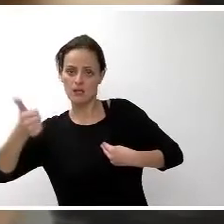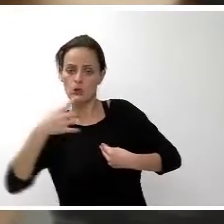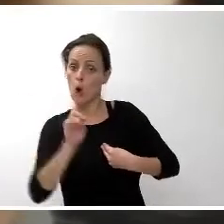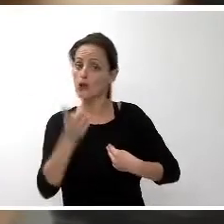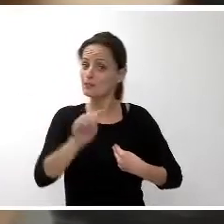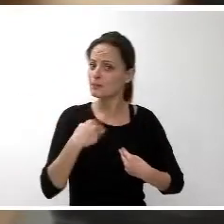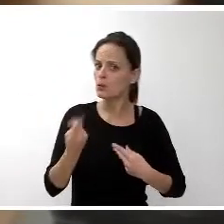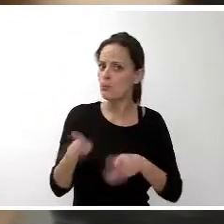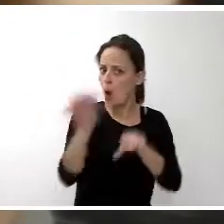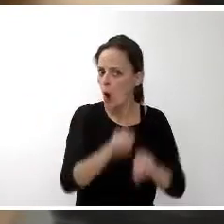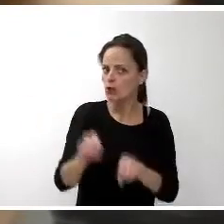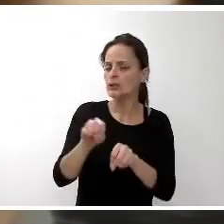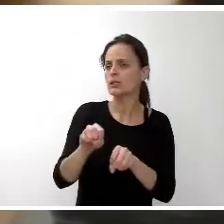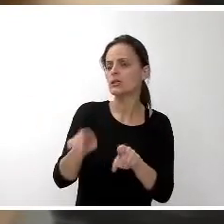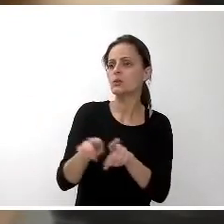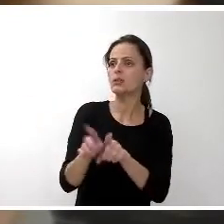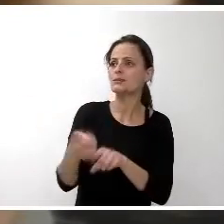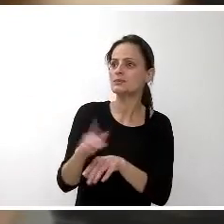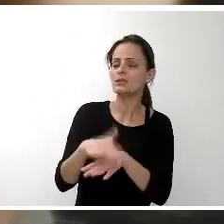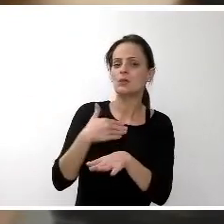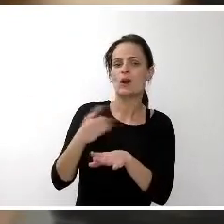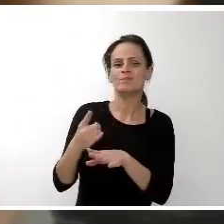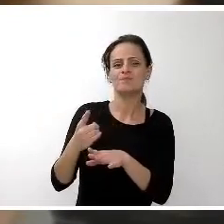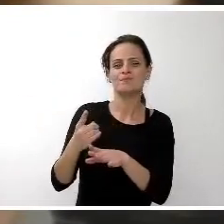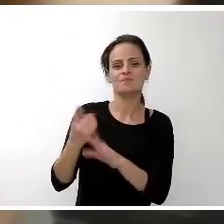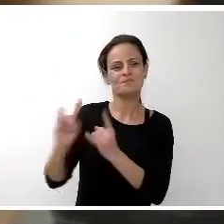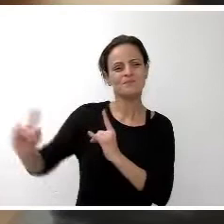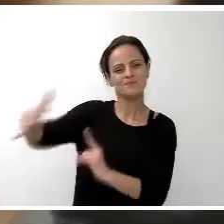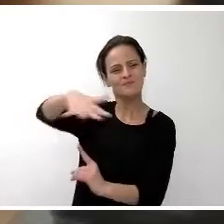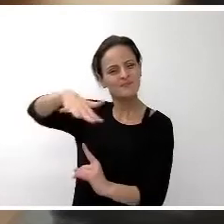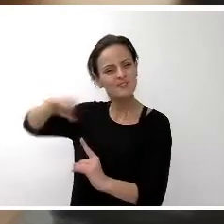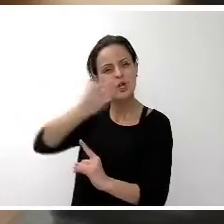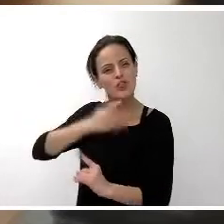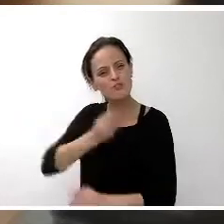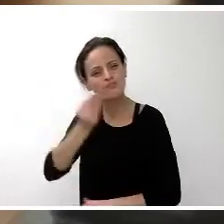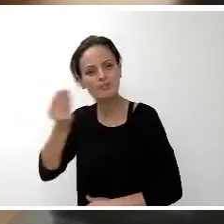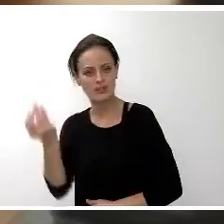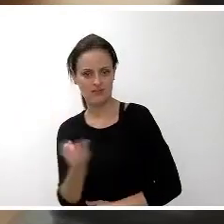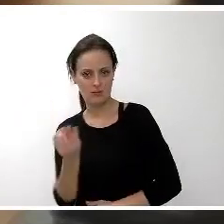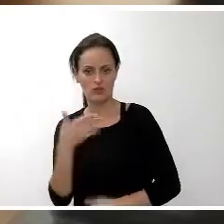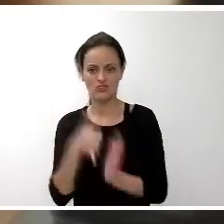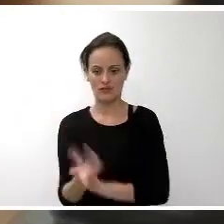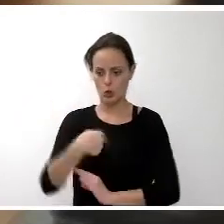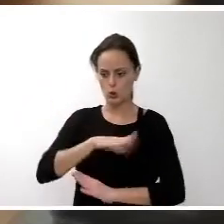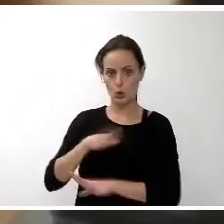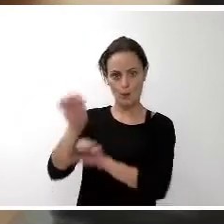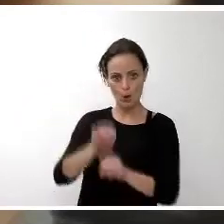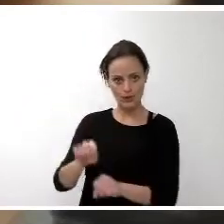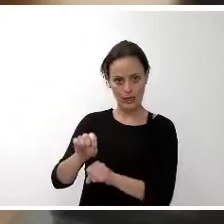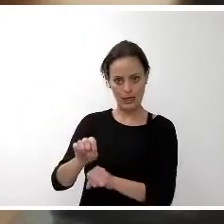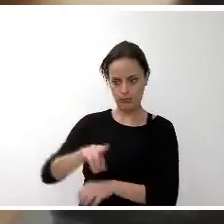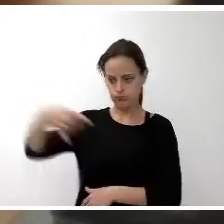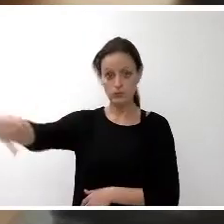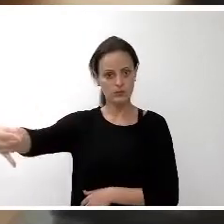bien tú decías, por querer conocer mejor nuestro patrimonio natural, con lo cual lo vamos a proteger muchísimo más.